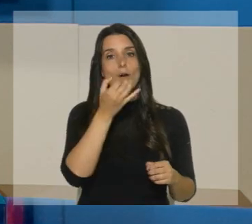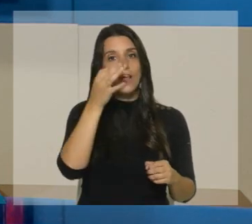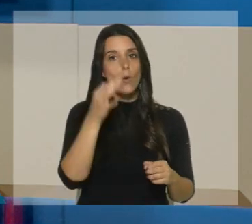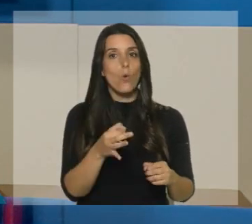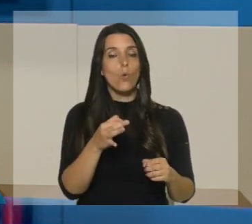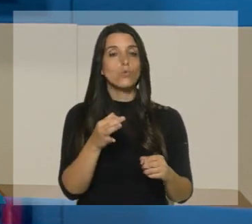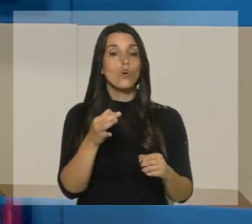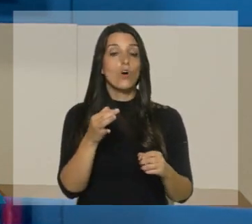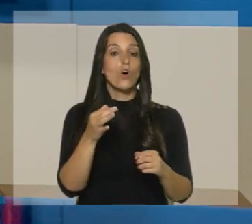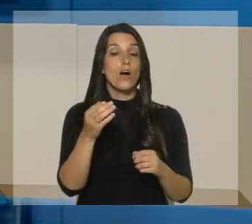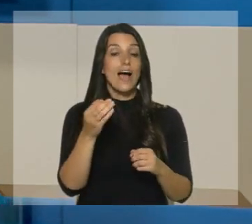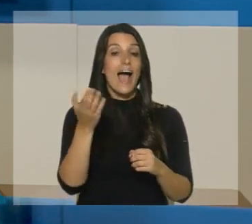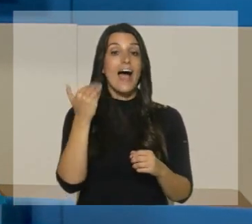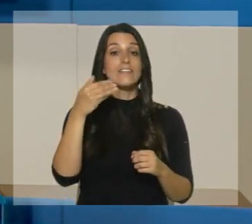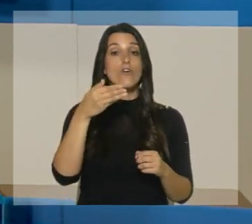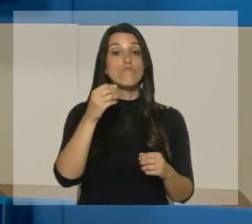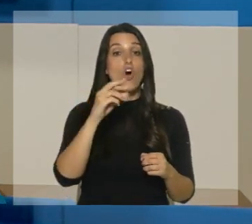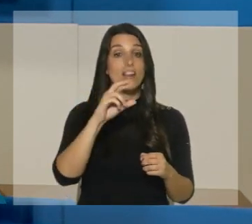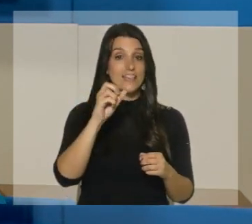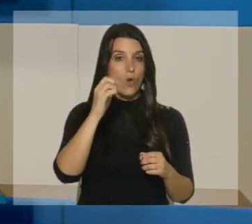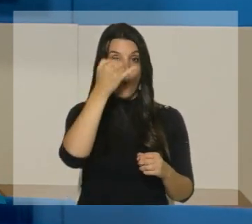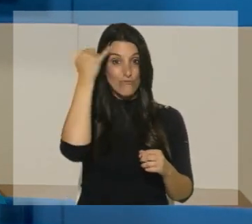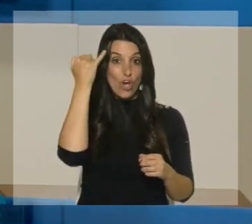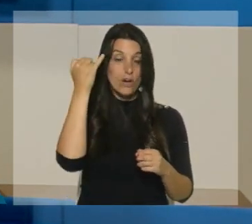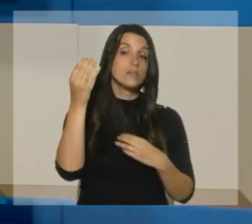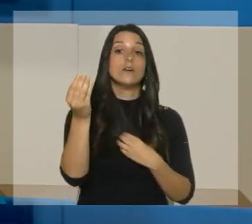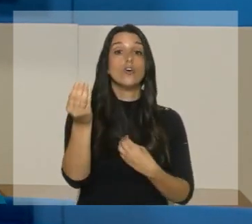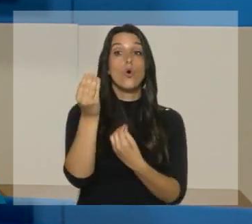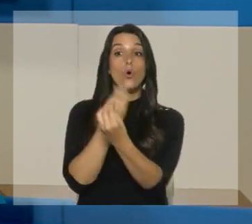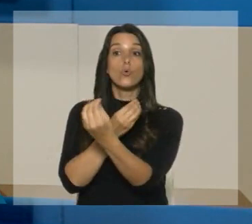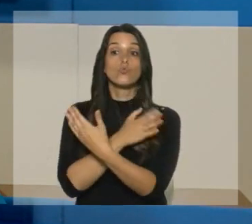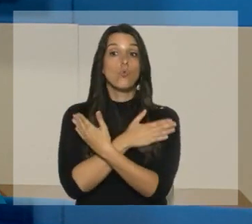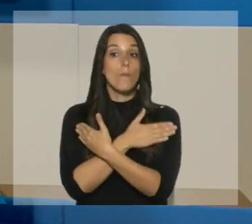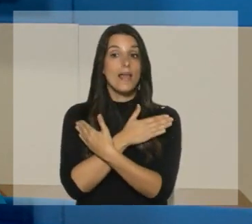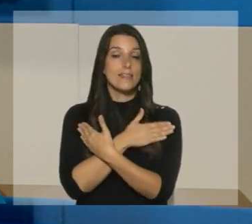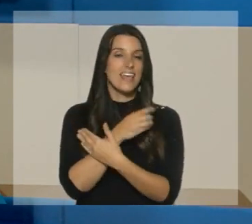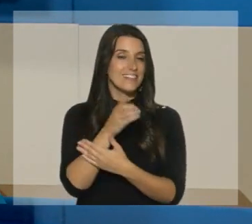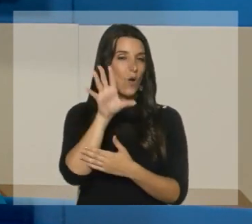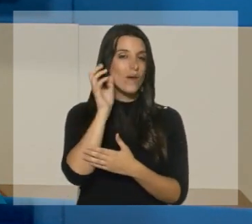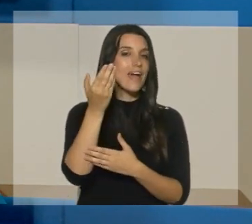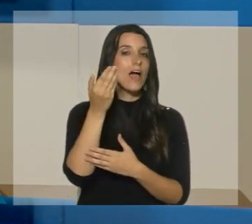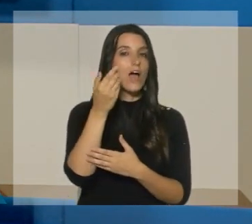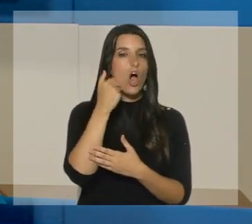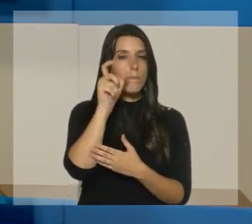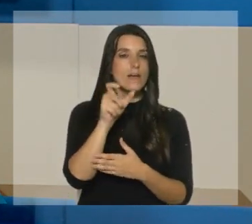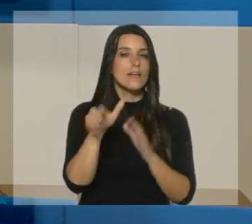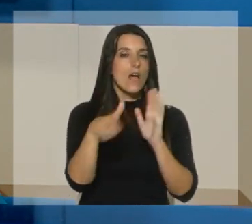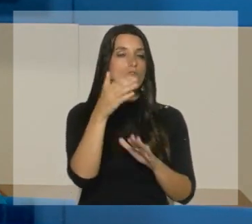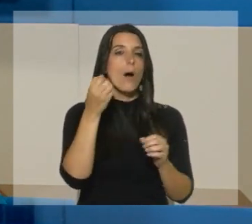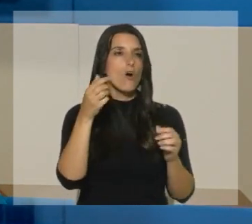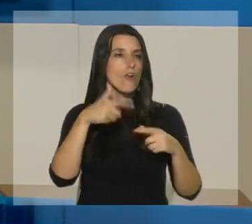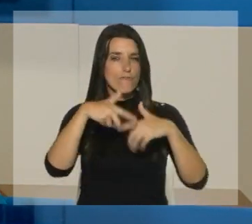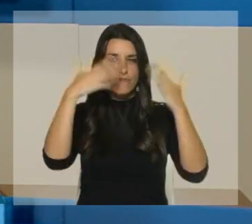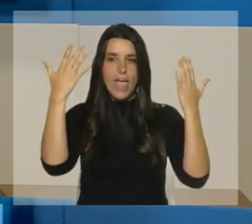La sucesora de Boris Johnson, quien se fue por los escándalos, las fiestas en